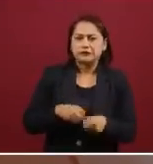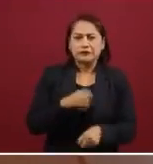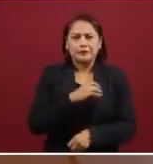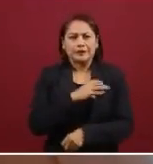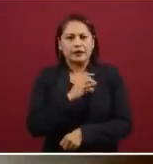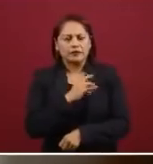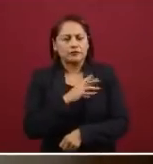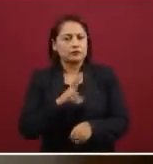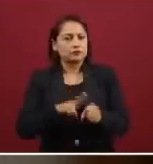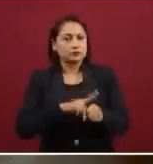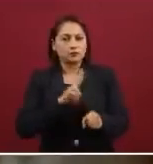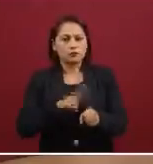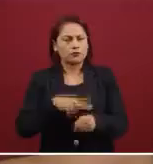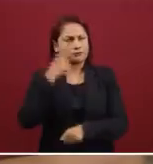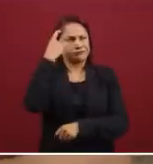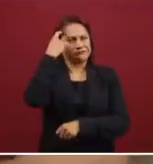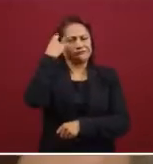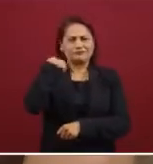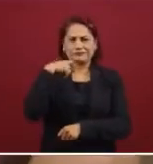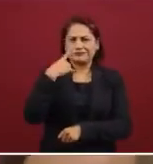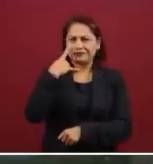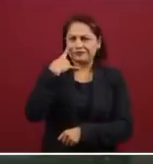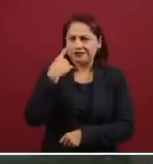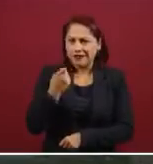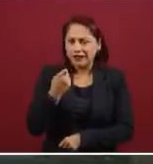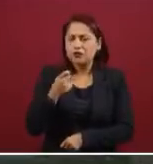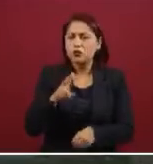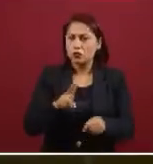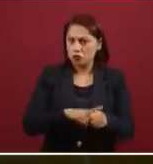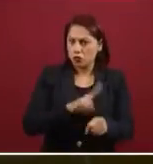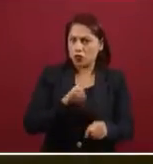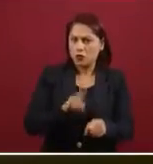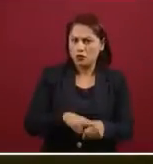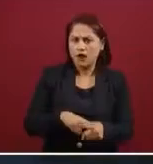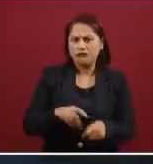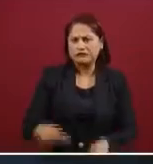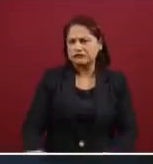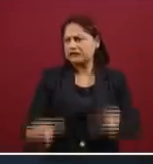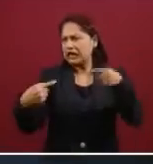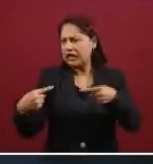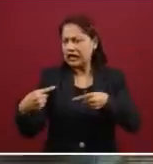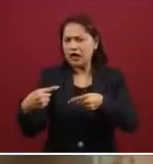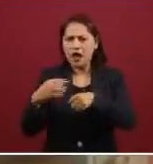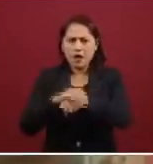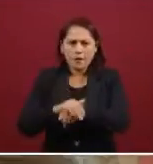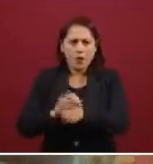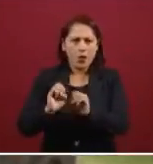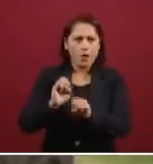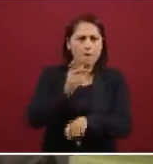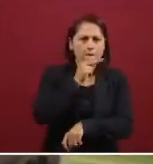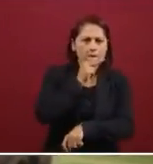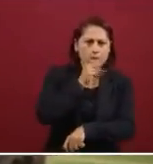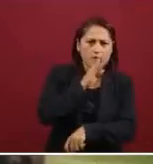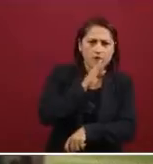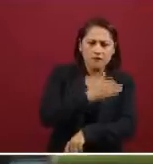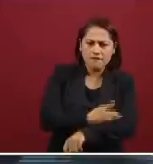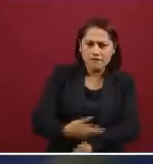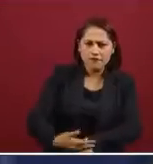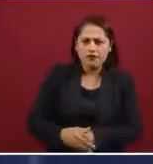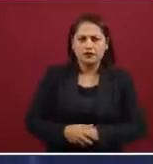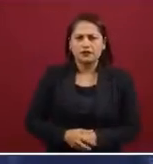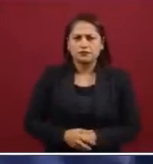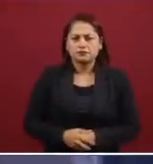sin razón, es normal enojarte con tus amigos o con tus papás, pero también es normal